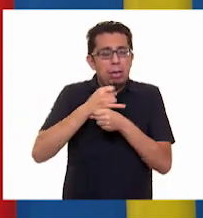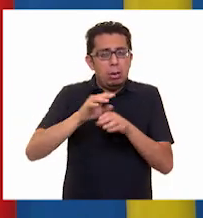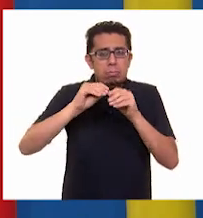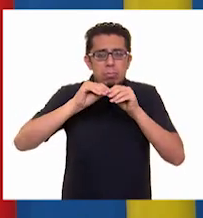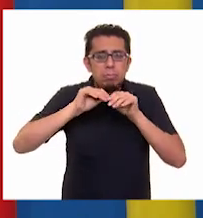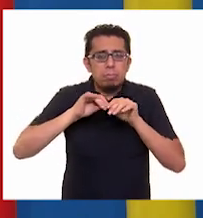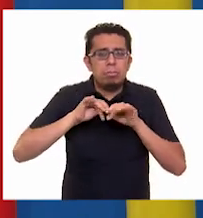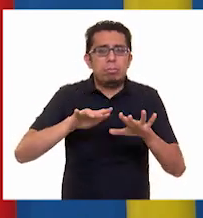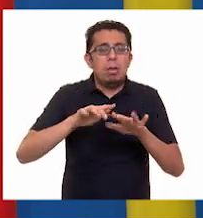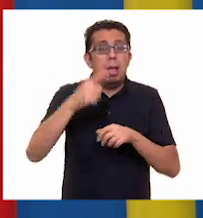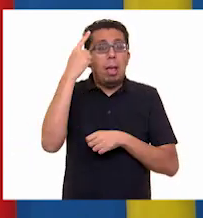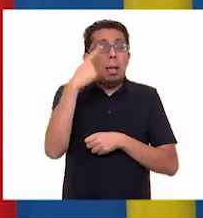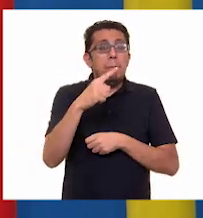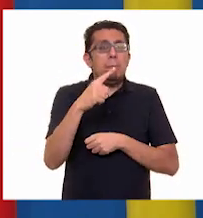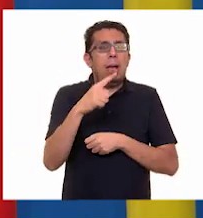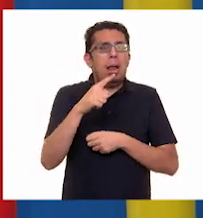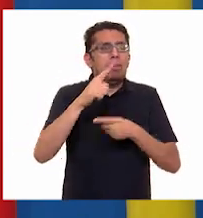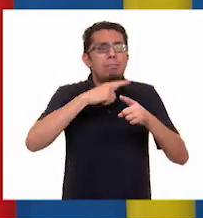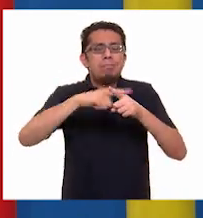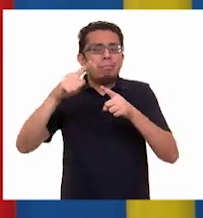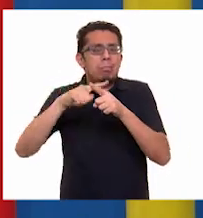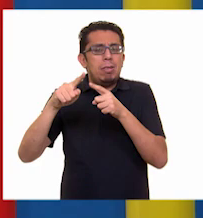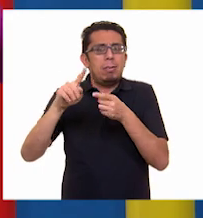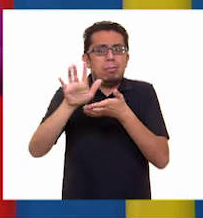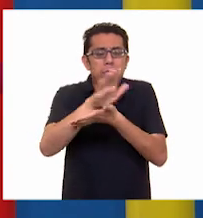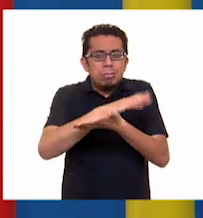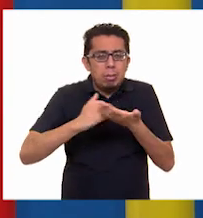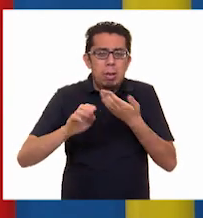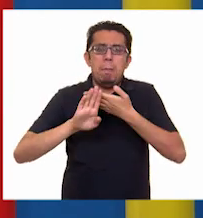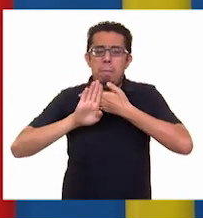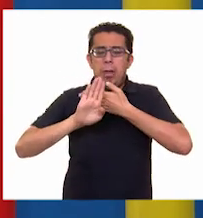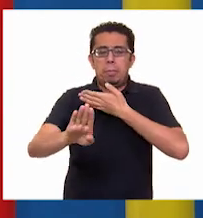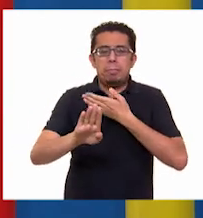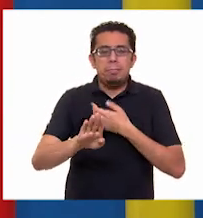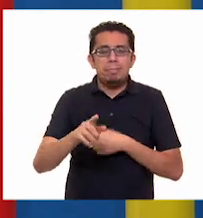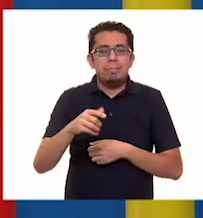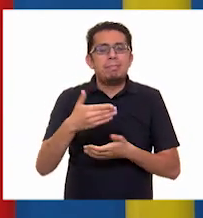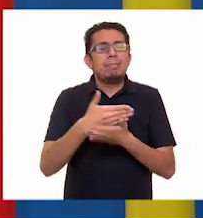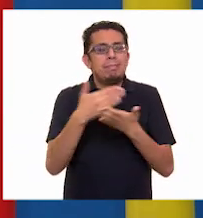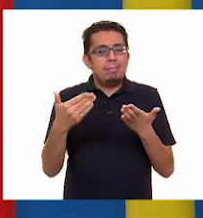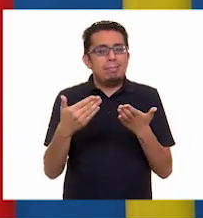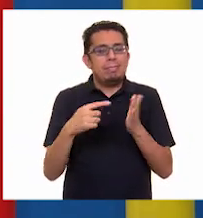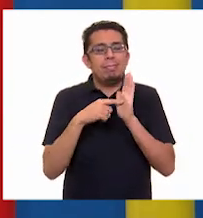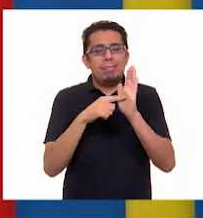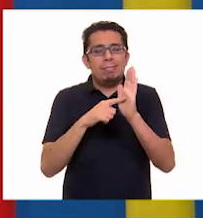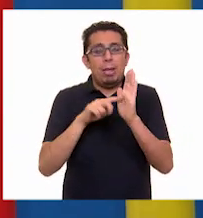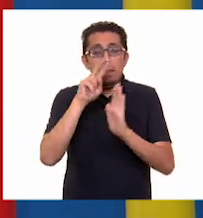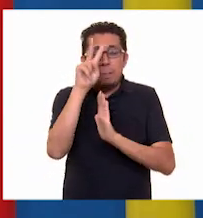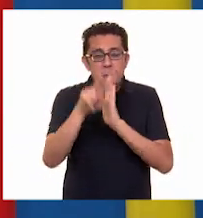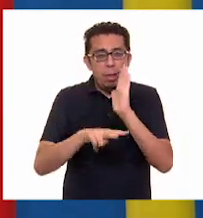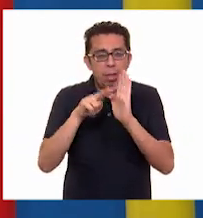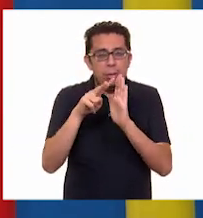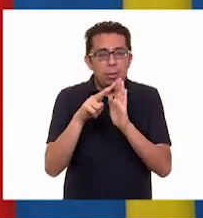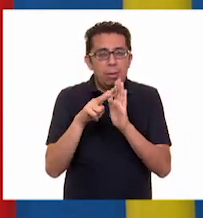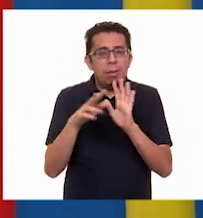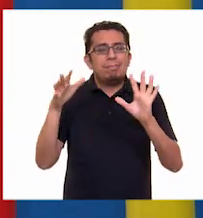encaminada a la prevención de desastres. Por eso les invito para que veamos un video sobre esta